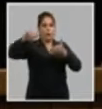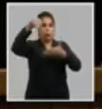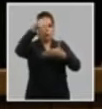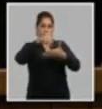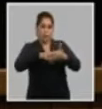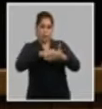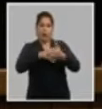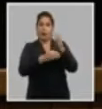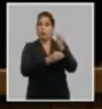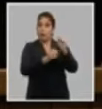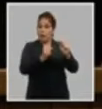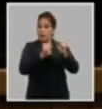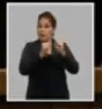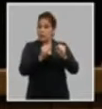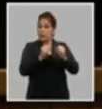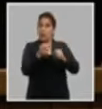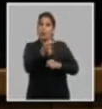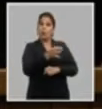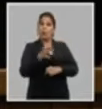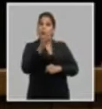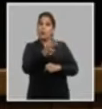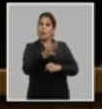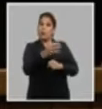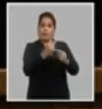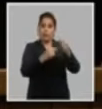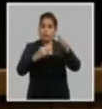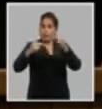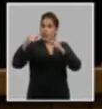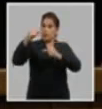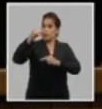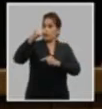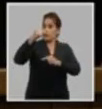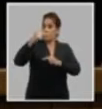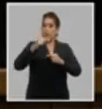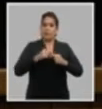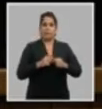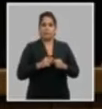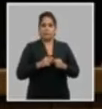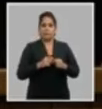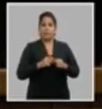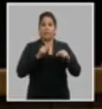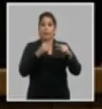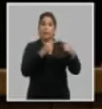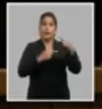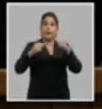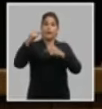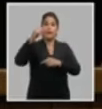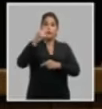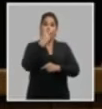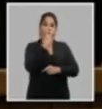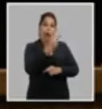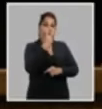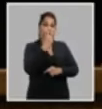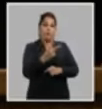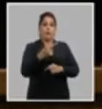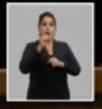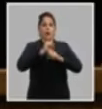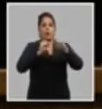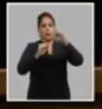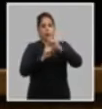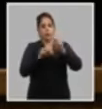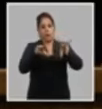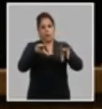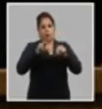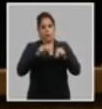potenciando el municipio como ente principal de la dirección local priorizar la atención a las nuevas estructuras